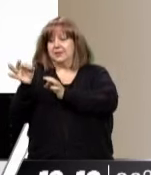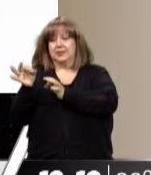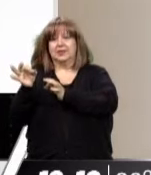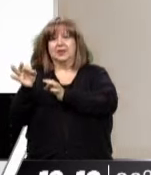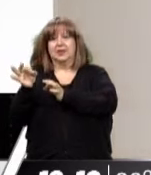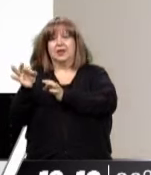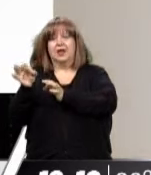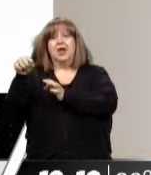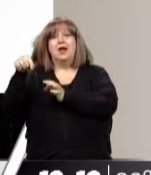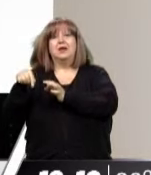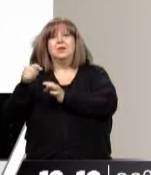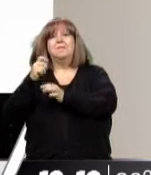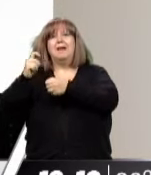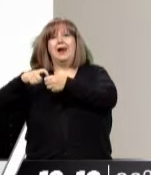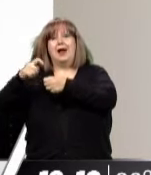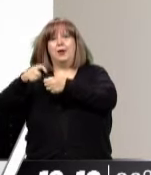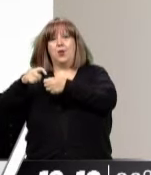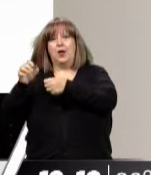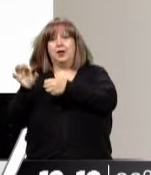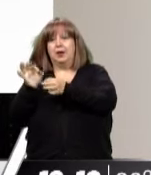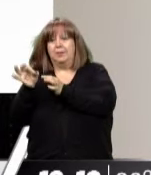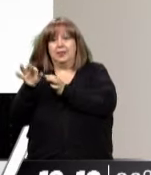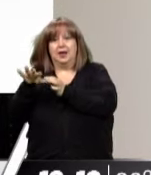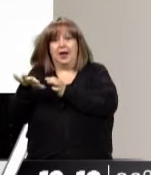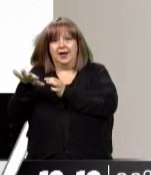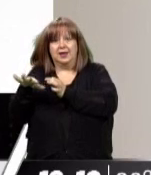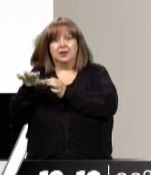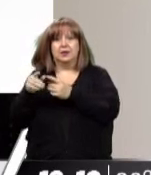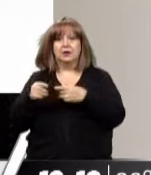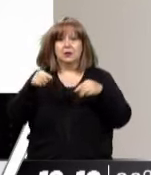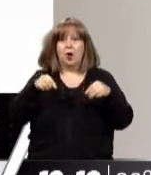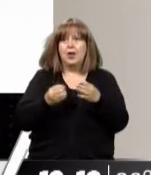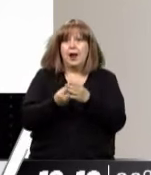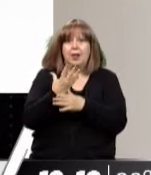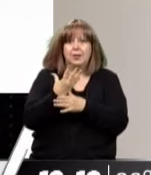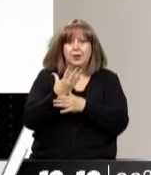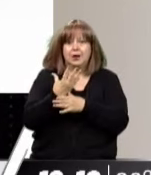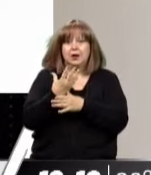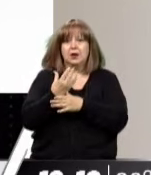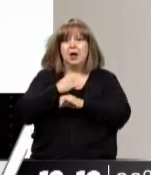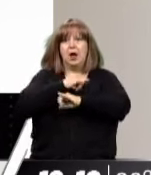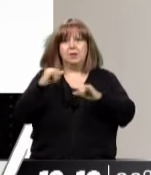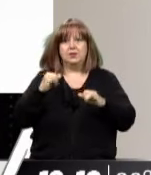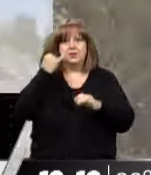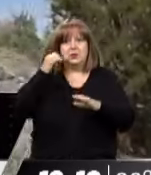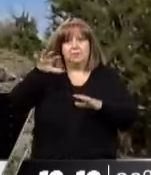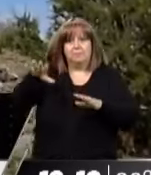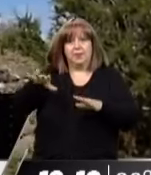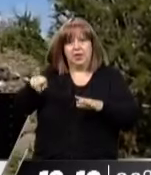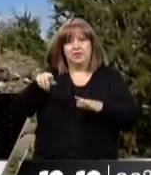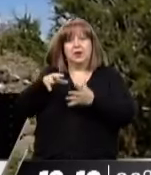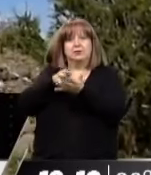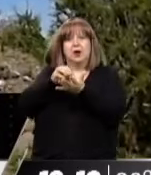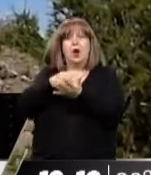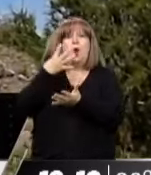y al sur, la ciudad de Malargue, minutos después de conocida este polígono, desconocidos de los detalles de